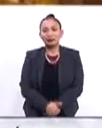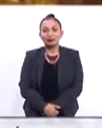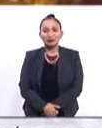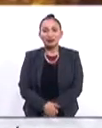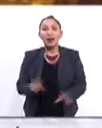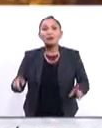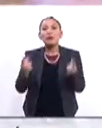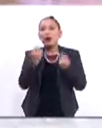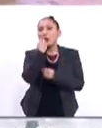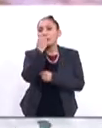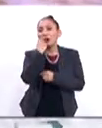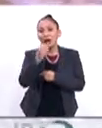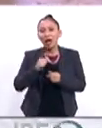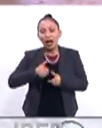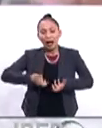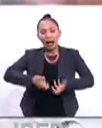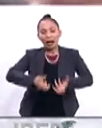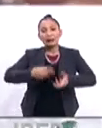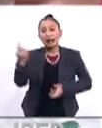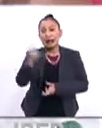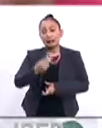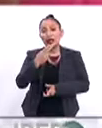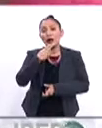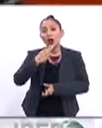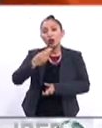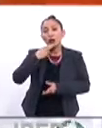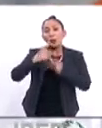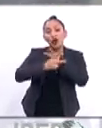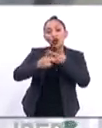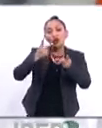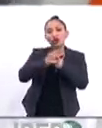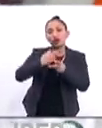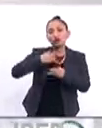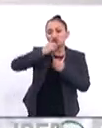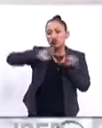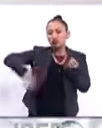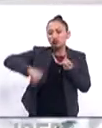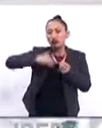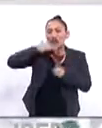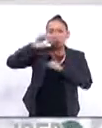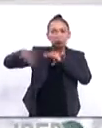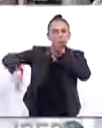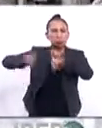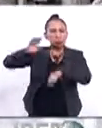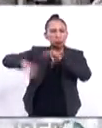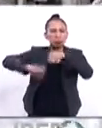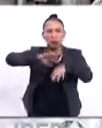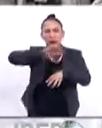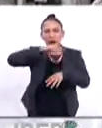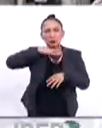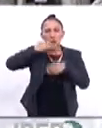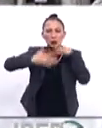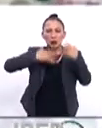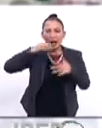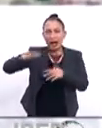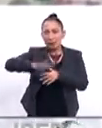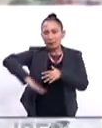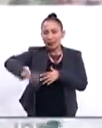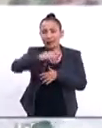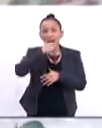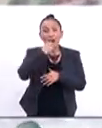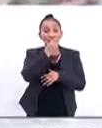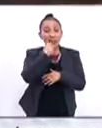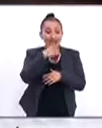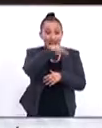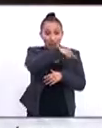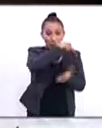La venta de comida en las avenidas requiere de la utilización de productos desechables que contaminan el medio ambiente. Además, los alimentos